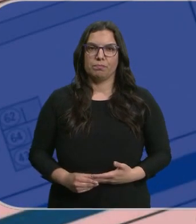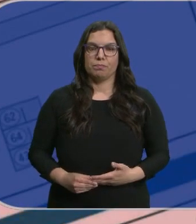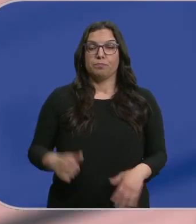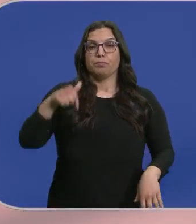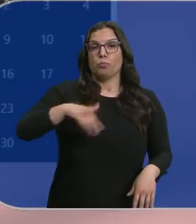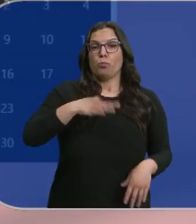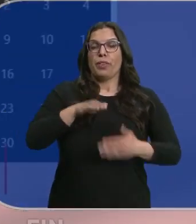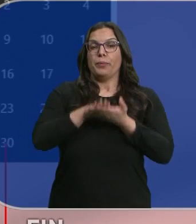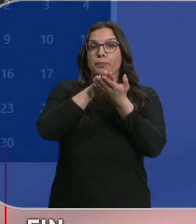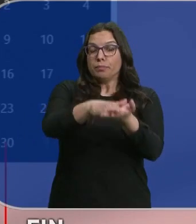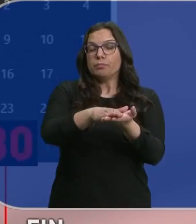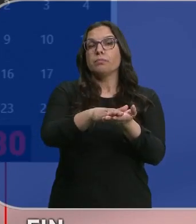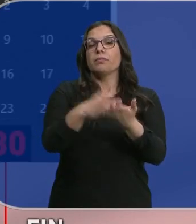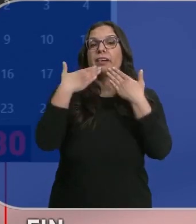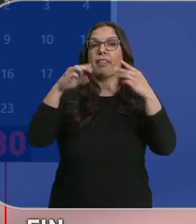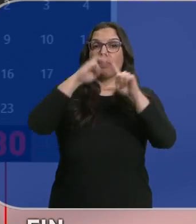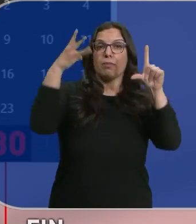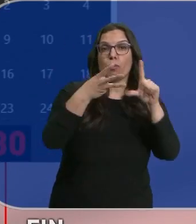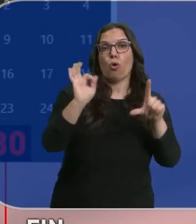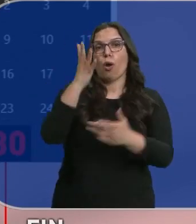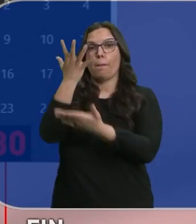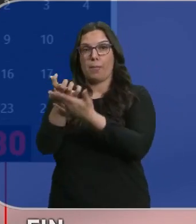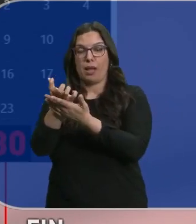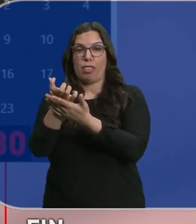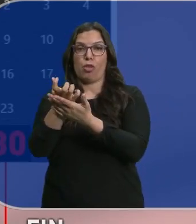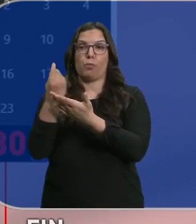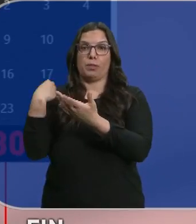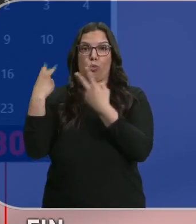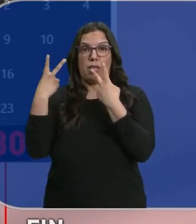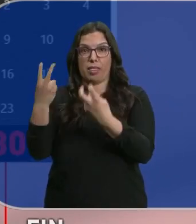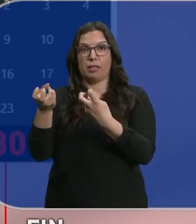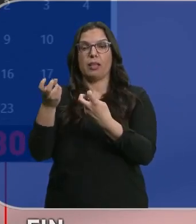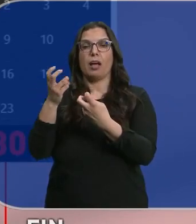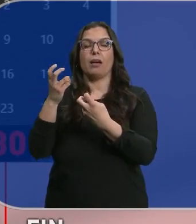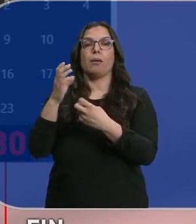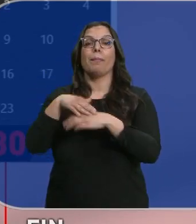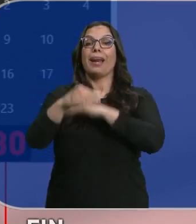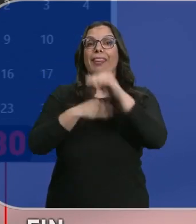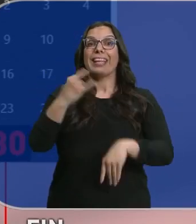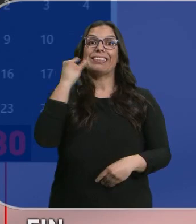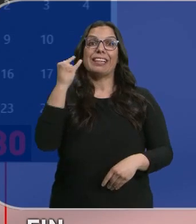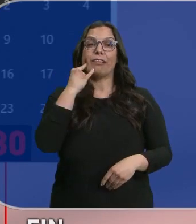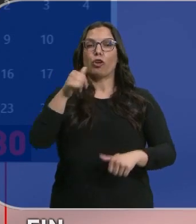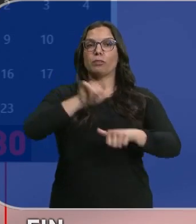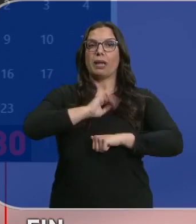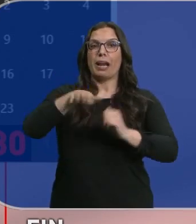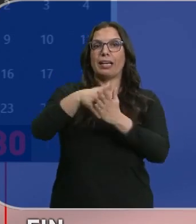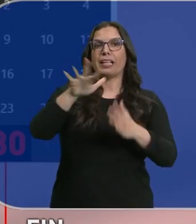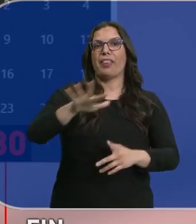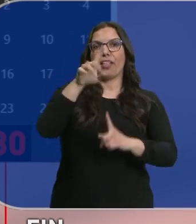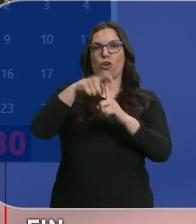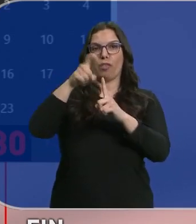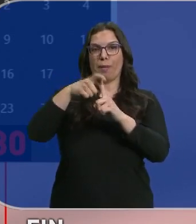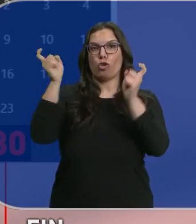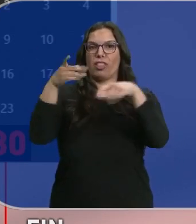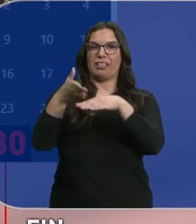Hoy pueden presentar la declaración a través de la web o de la aplicación de la agencia tributaria. Para hacerlo por teléfono tendrán que esperar hasta el 5 de mayo